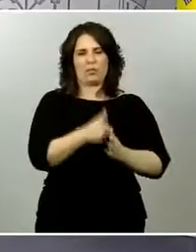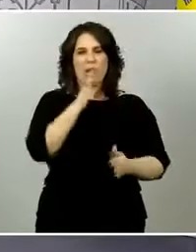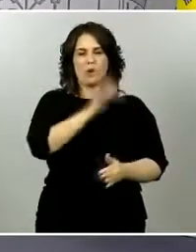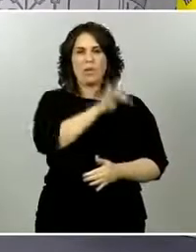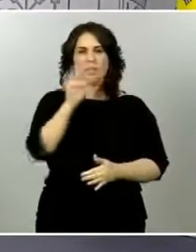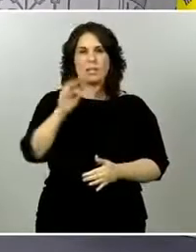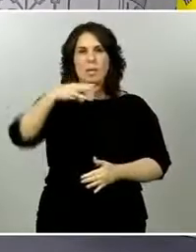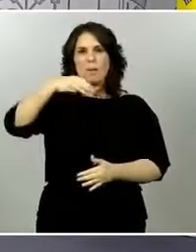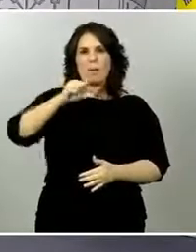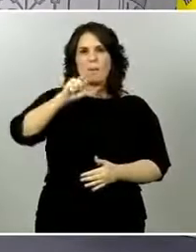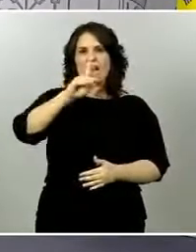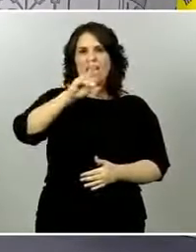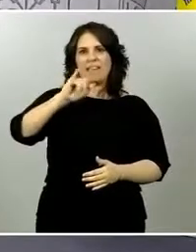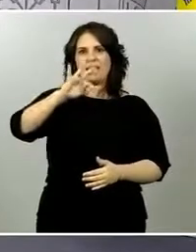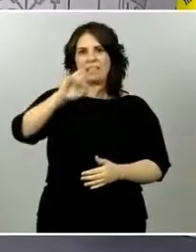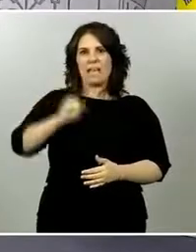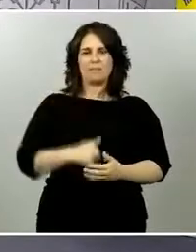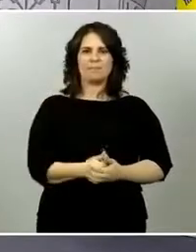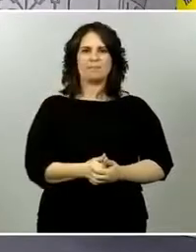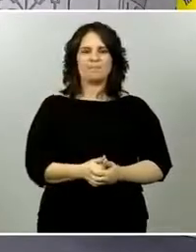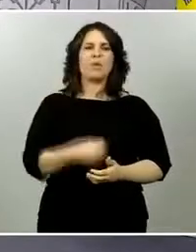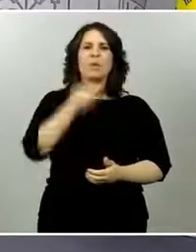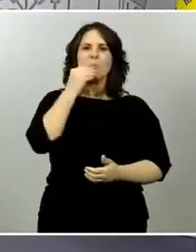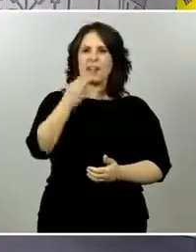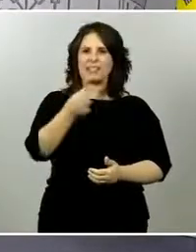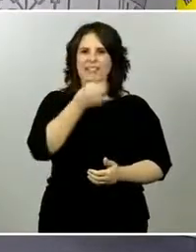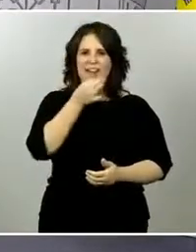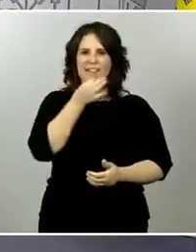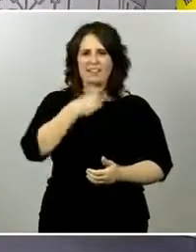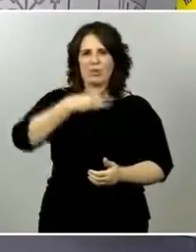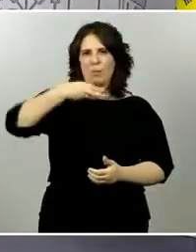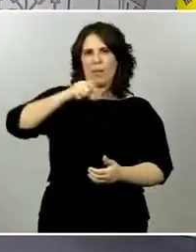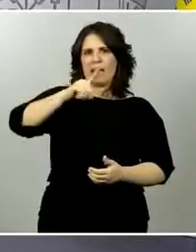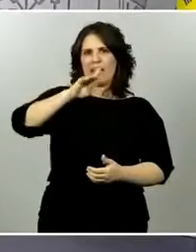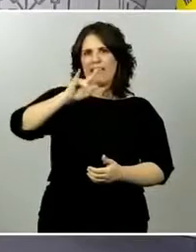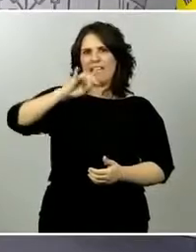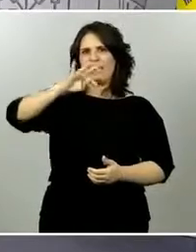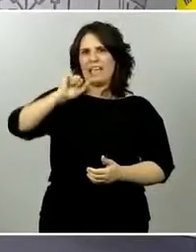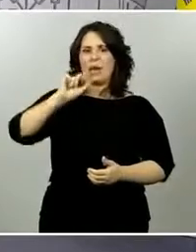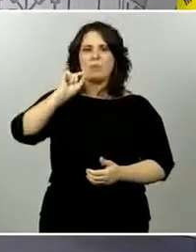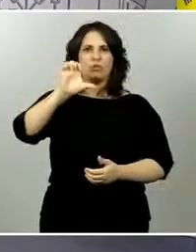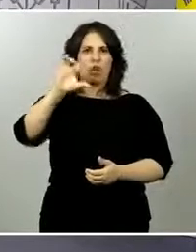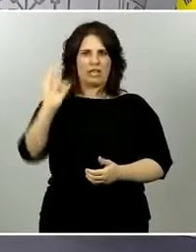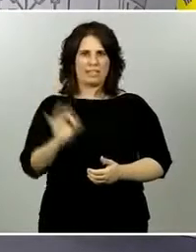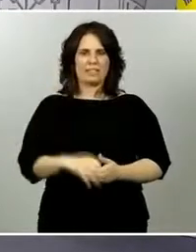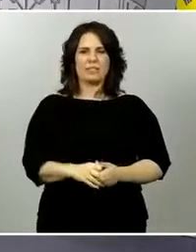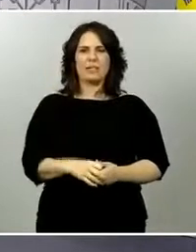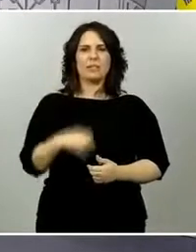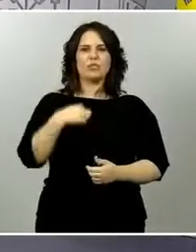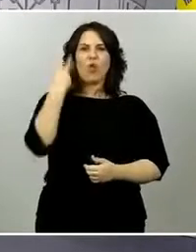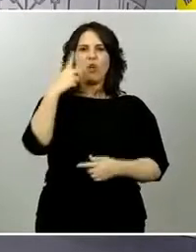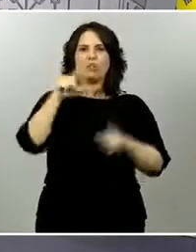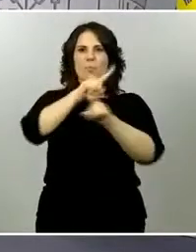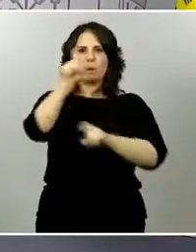por delante. Insistimos, por favor, compañeros, en el número de preguntas. Toma ahora la palabra Maldita. Adelante.